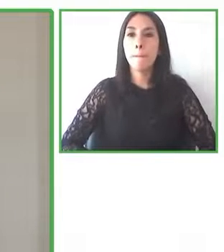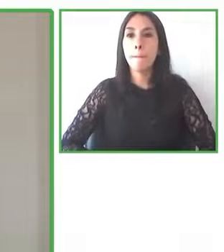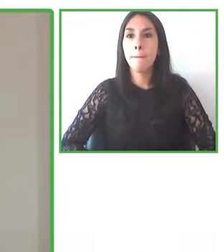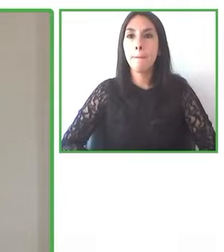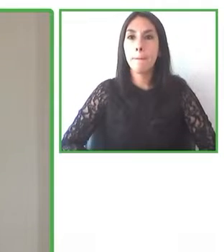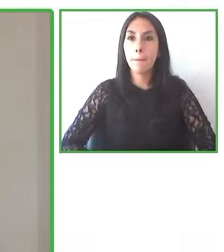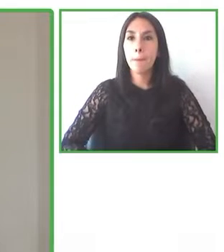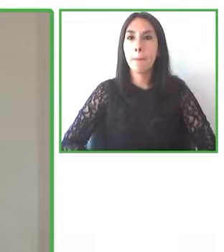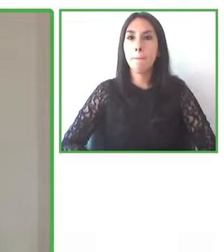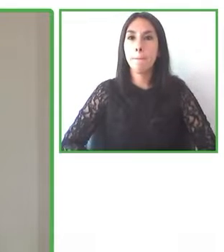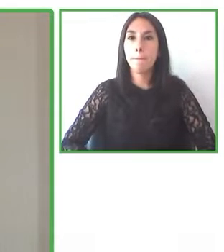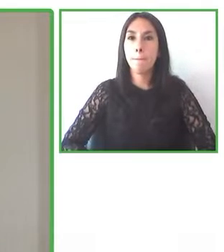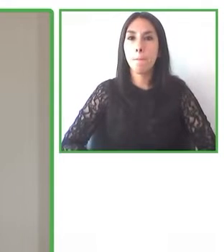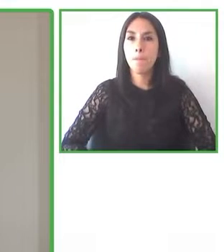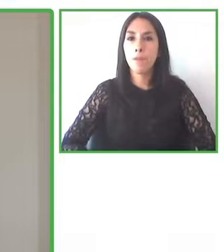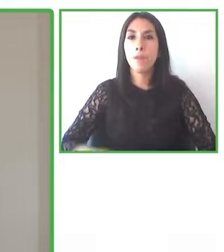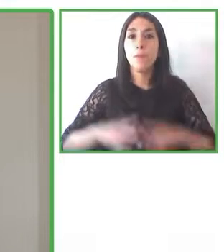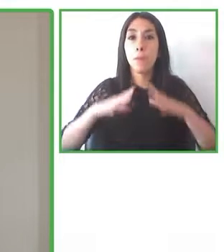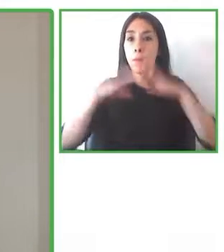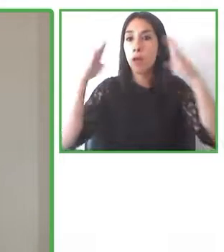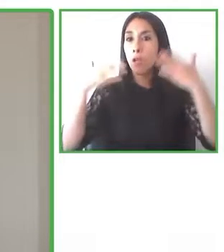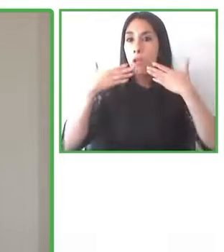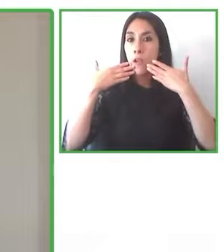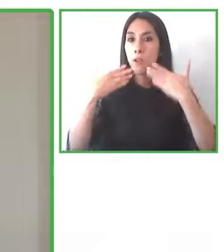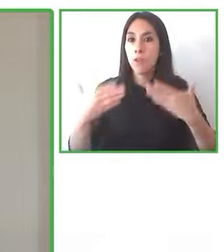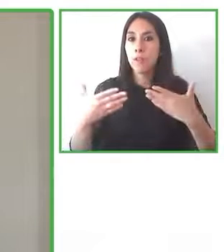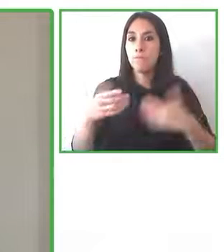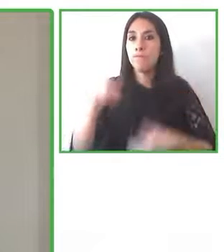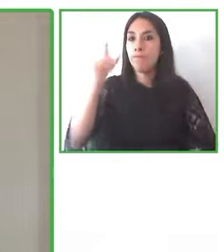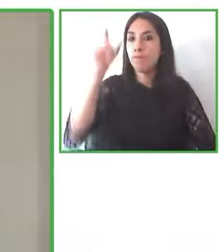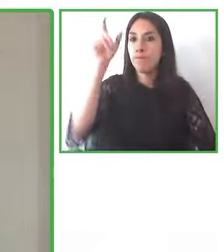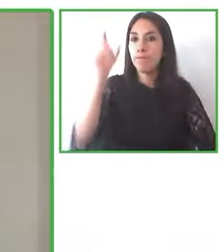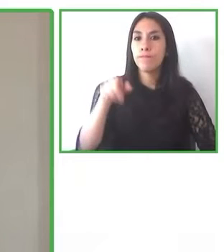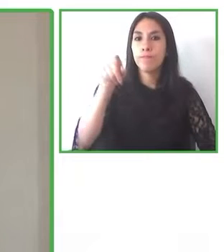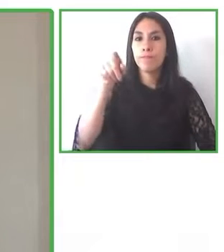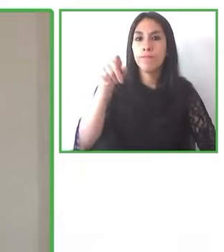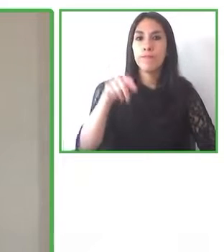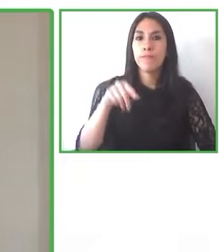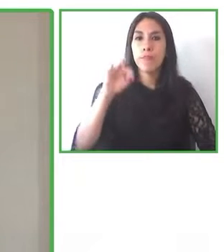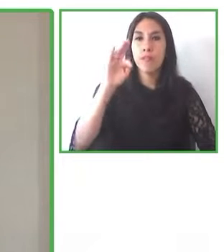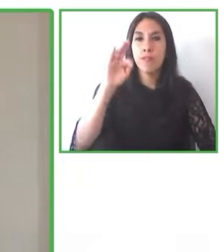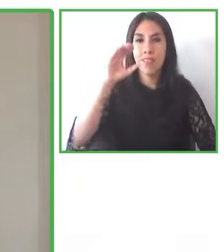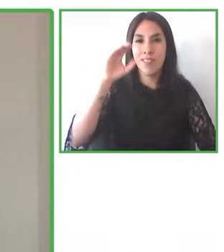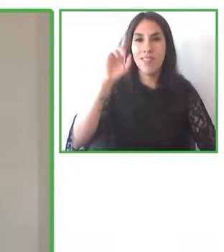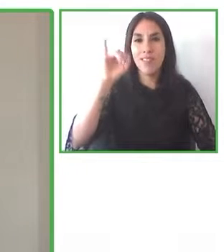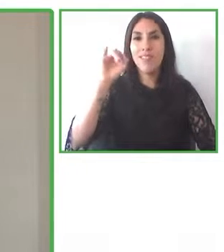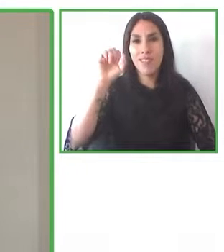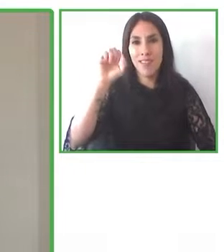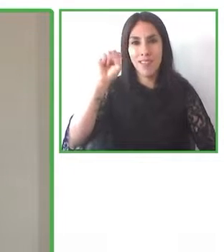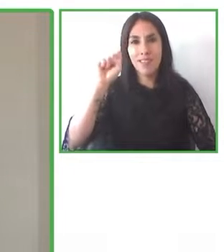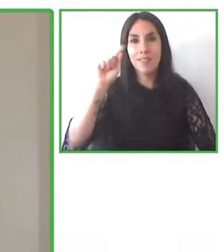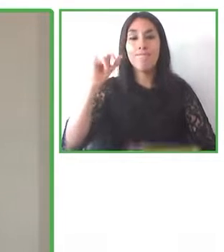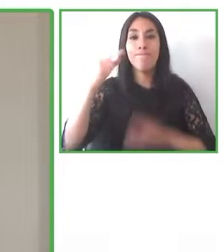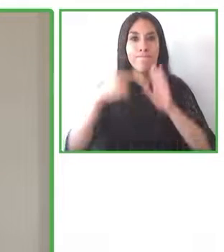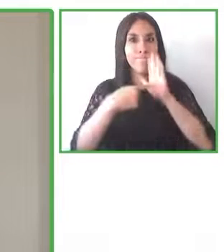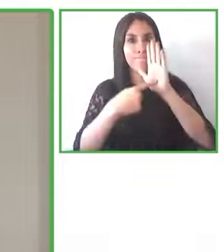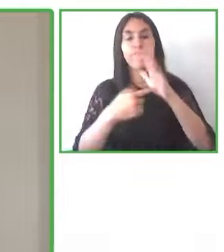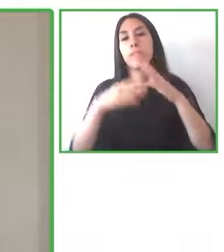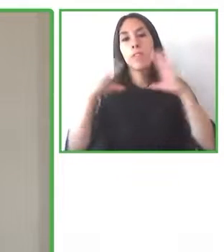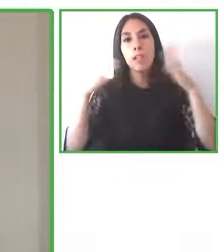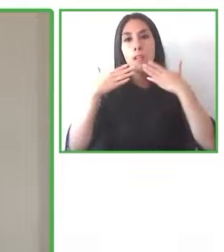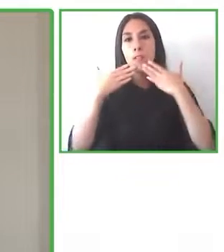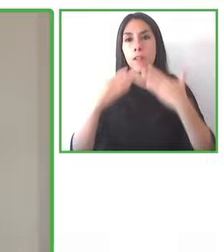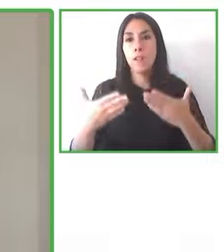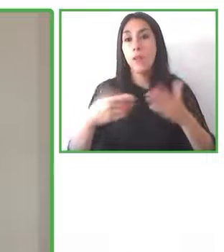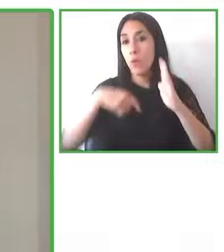muchas gracias Cristín por la presentación y bueno muchas gracias a Zero Project y a la fundación Descúbreme por la oportunidad de